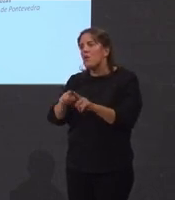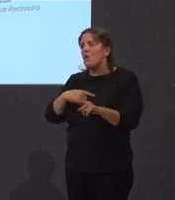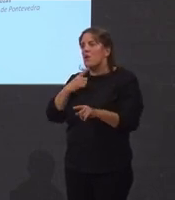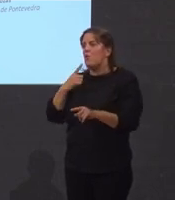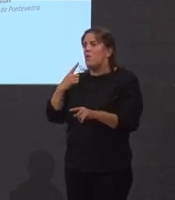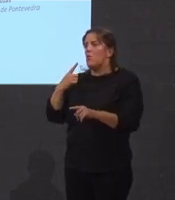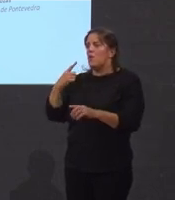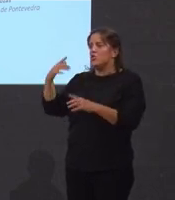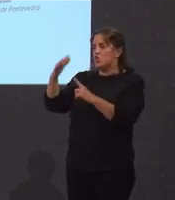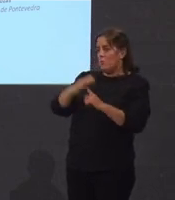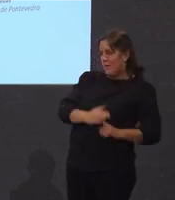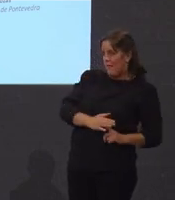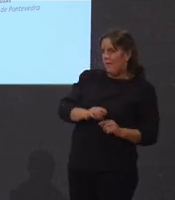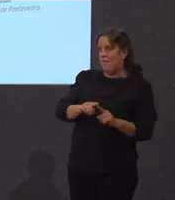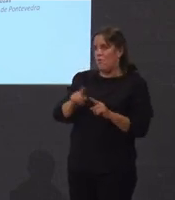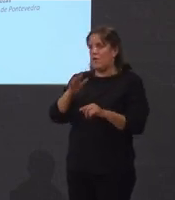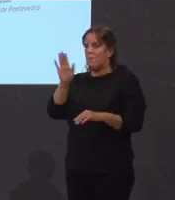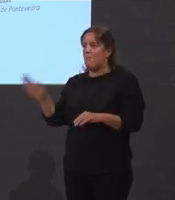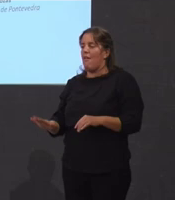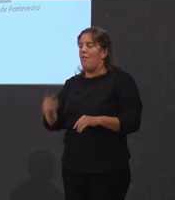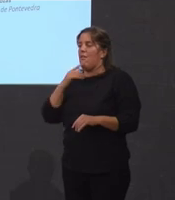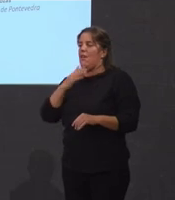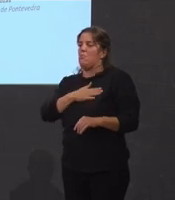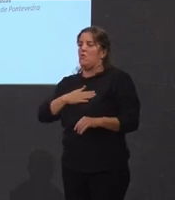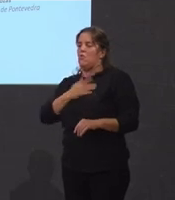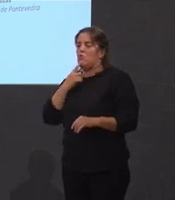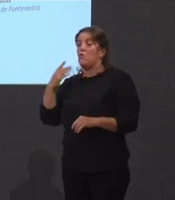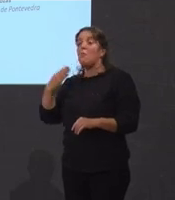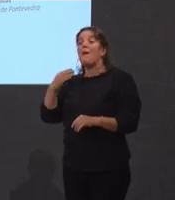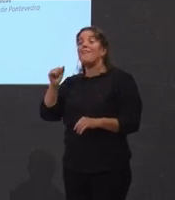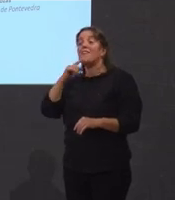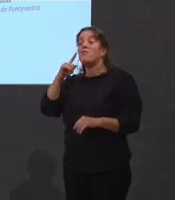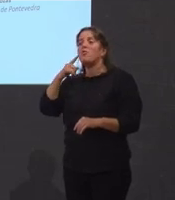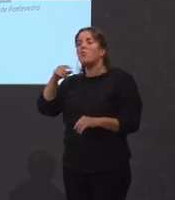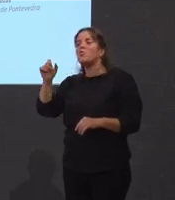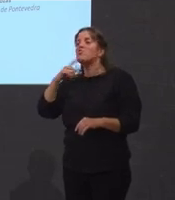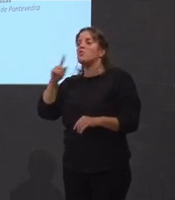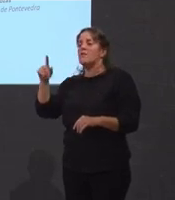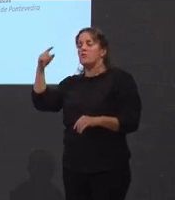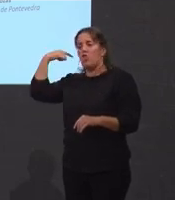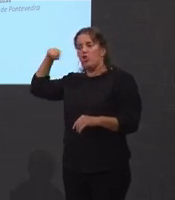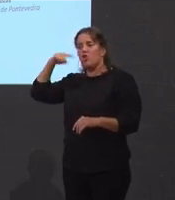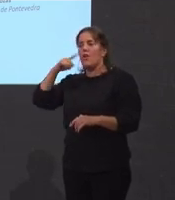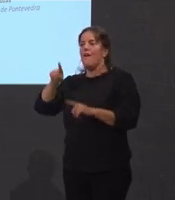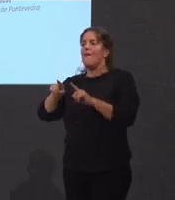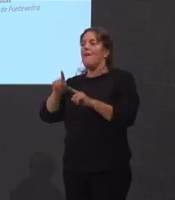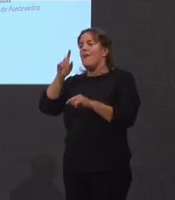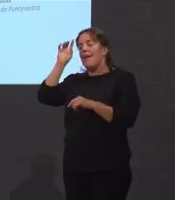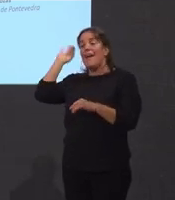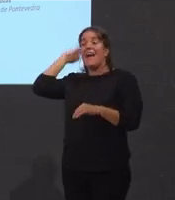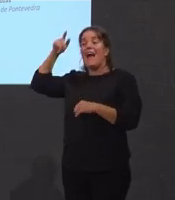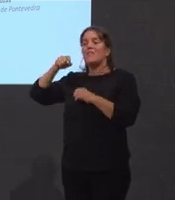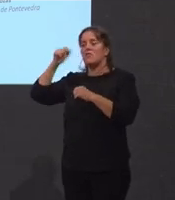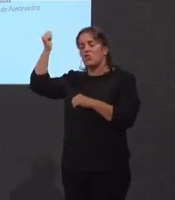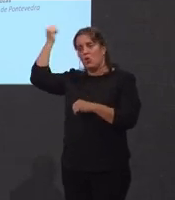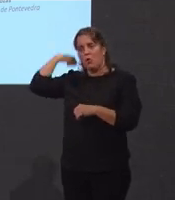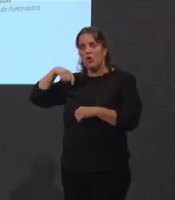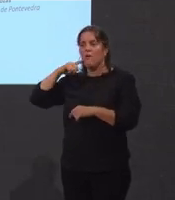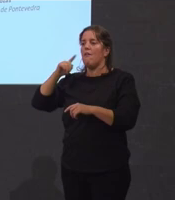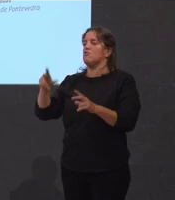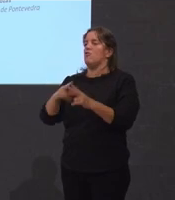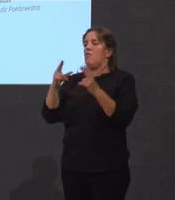parecer tan a gusto estábamos todos. Beatriz Busto Viramontes doutora en Antropología Social na Universidade Autónoma de Madrid